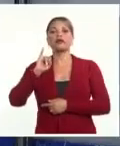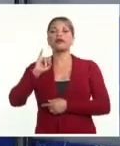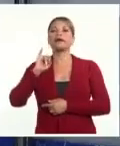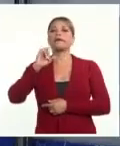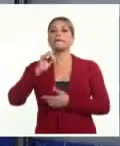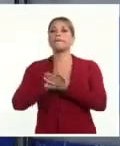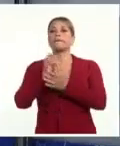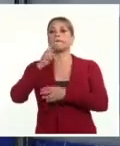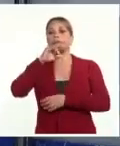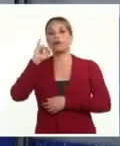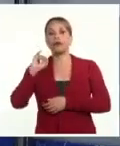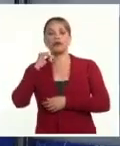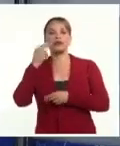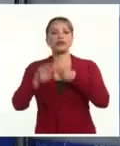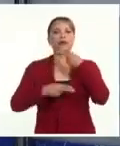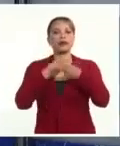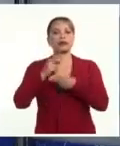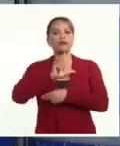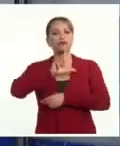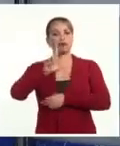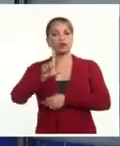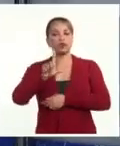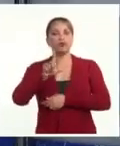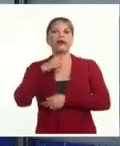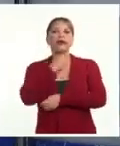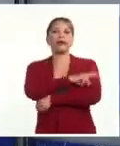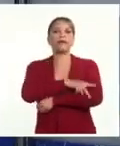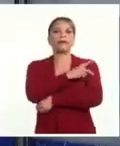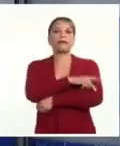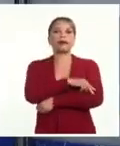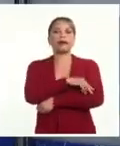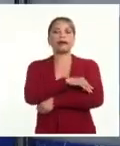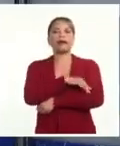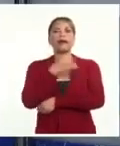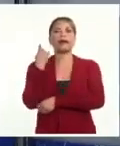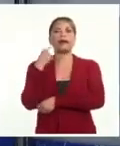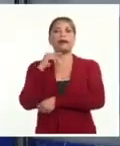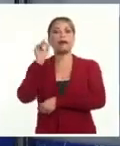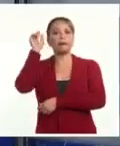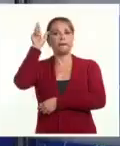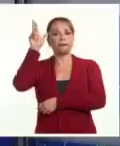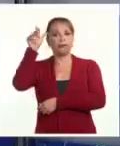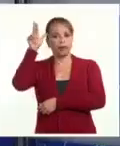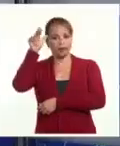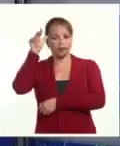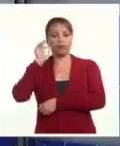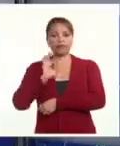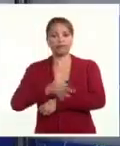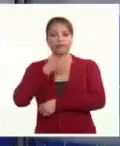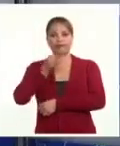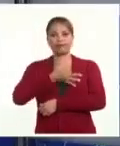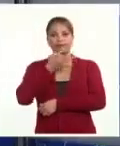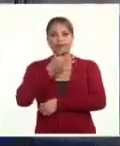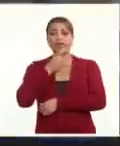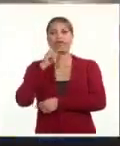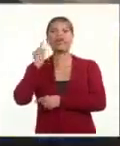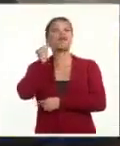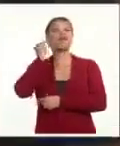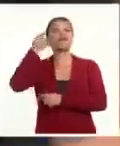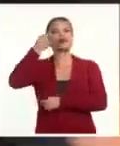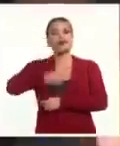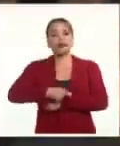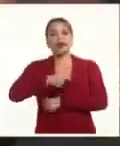Humala serán reanudados este lunes en Perú con dos importantes audiencias. De acuerdo con Prensa Latina, el fiscal José Pérez